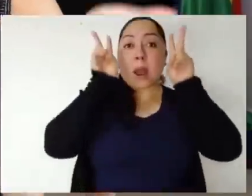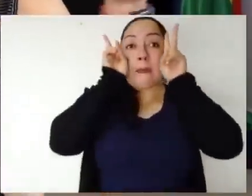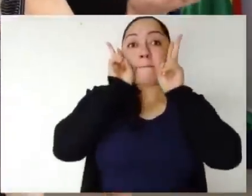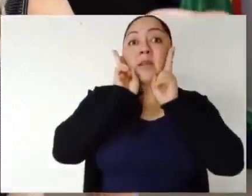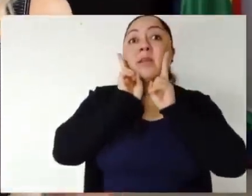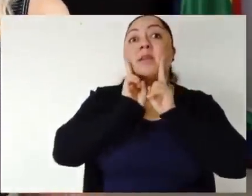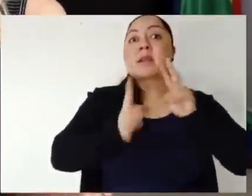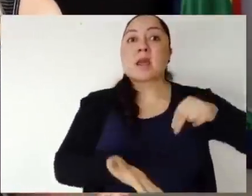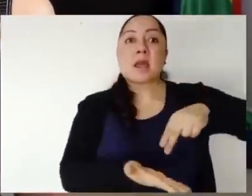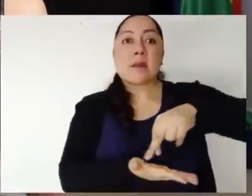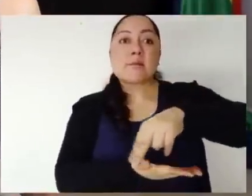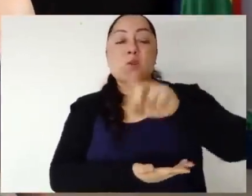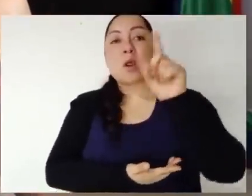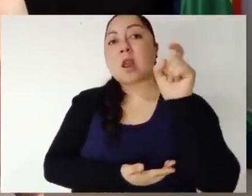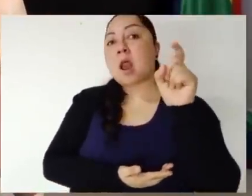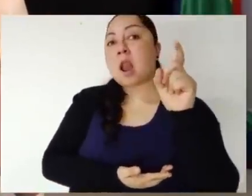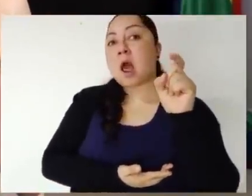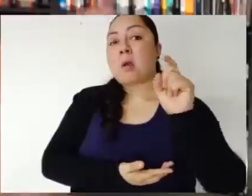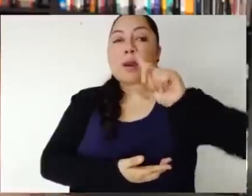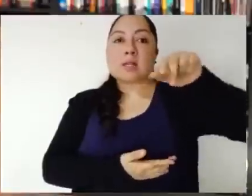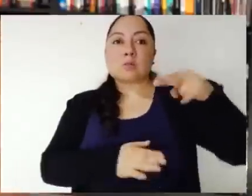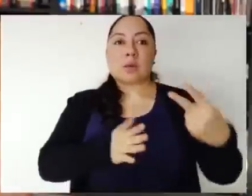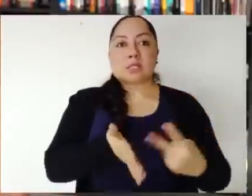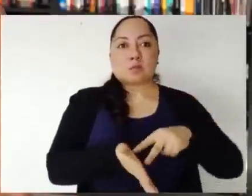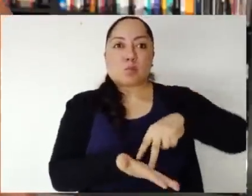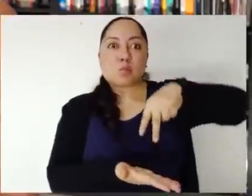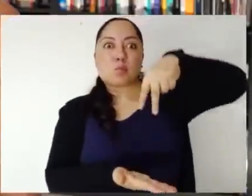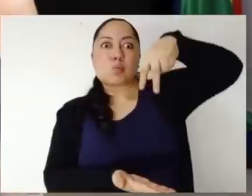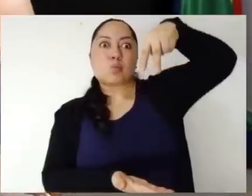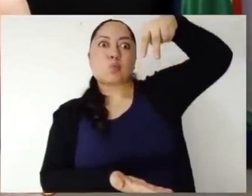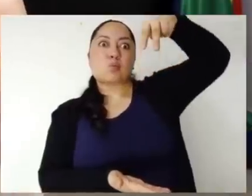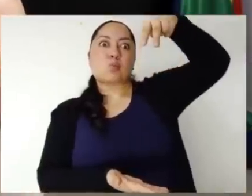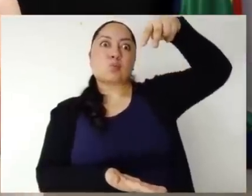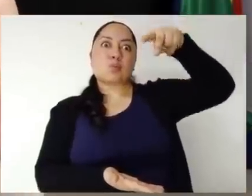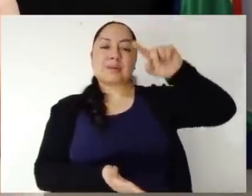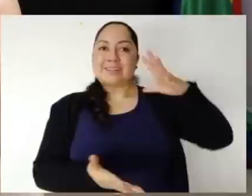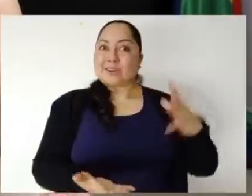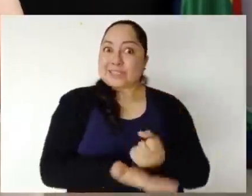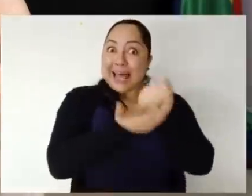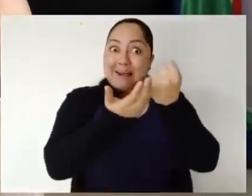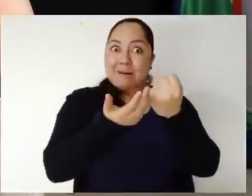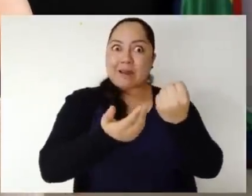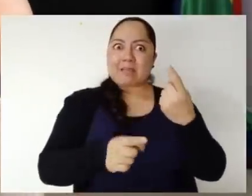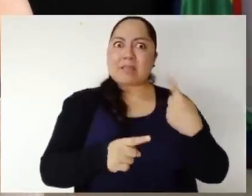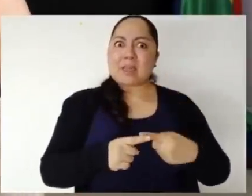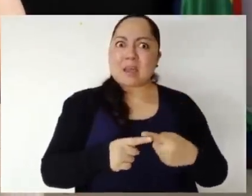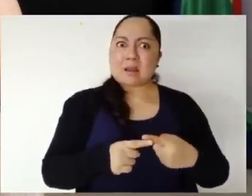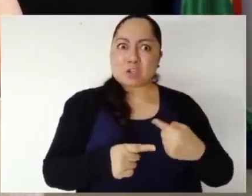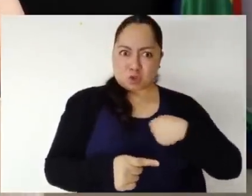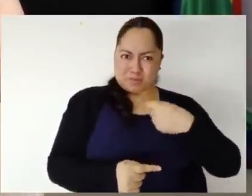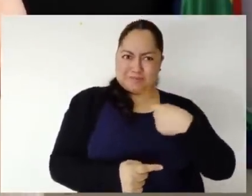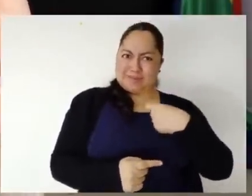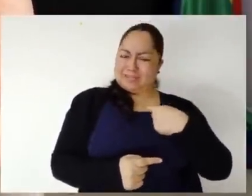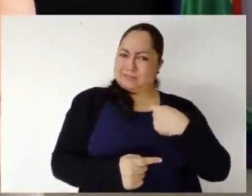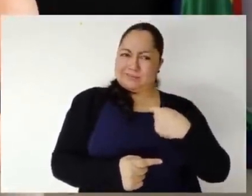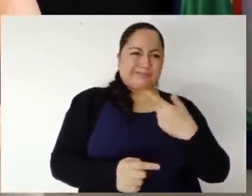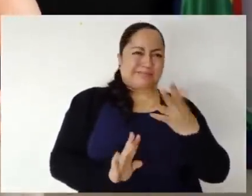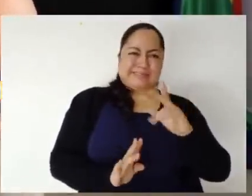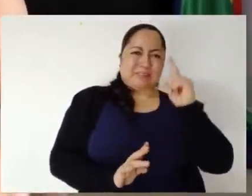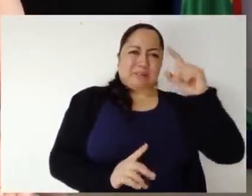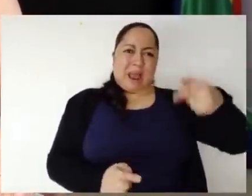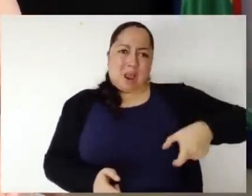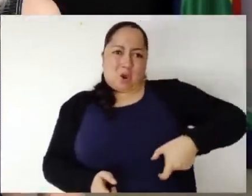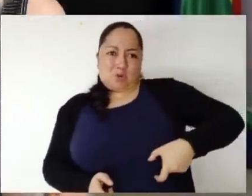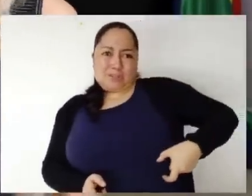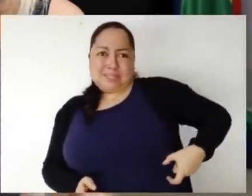y luego voló al espacio sin ayuda de tecnología alguna. ¿Y de quién es que nos va a salvar? Pues de nosotros mismos, ya que una costilla una vez se comió una manzana de un